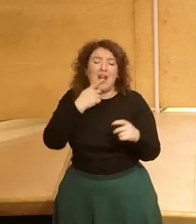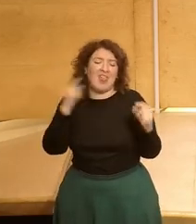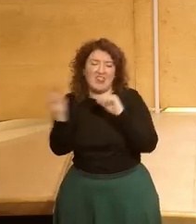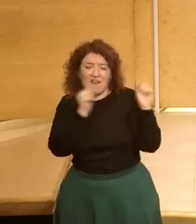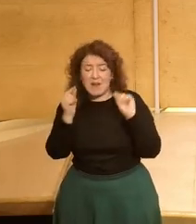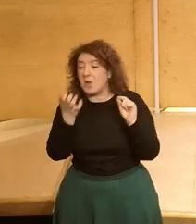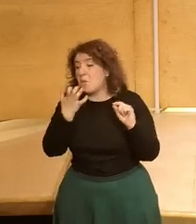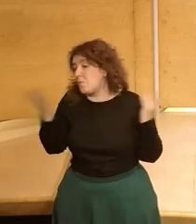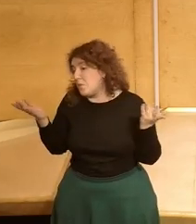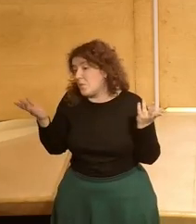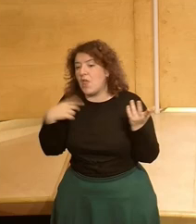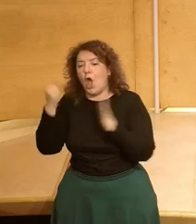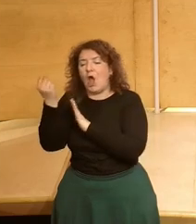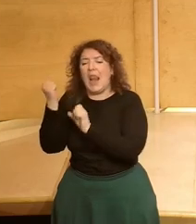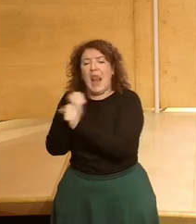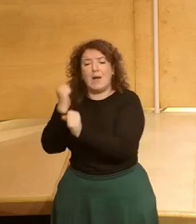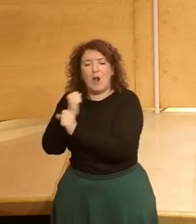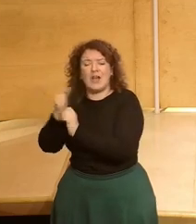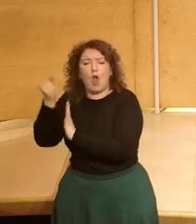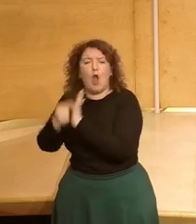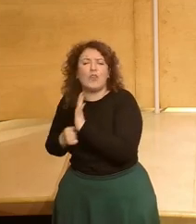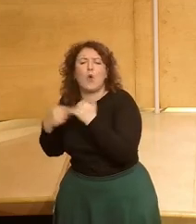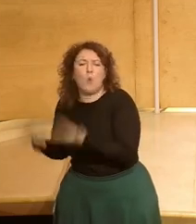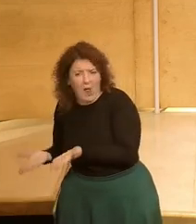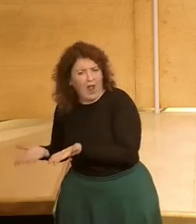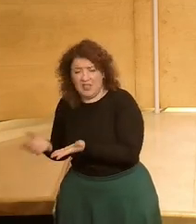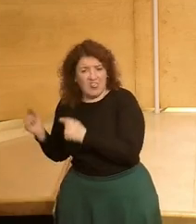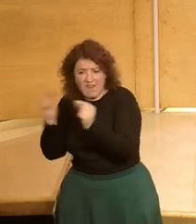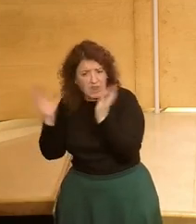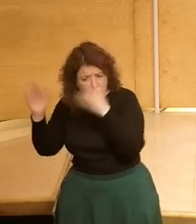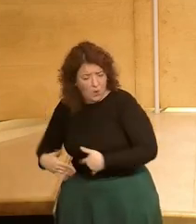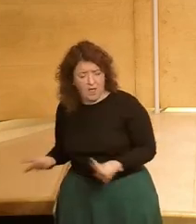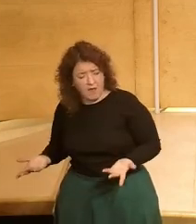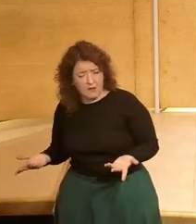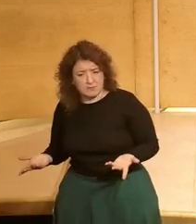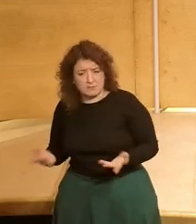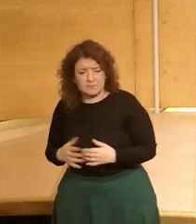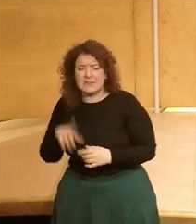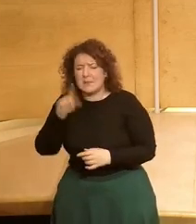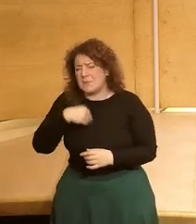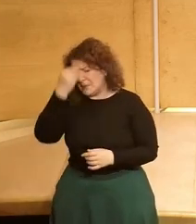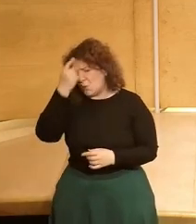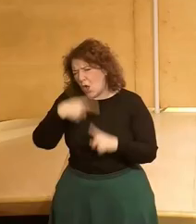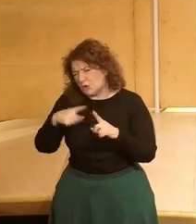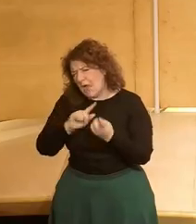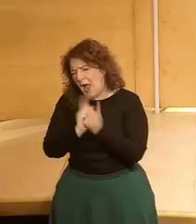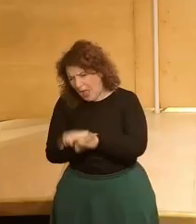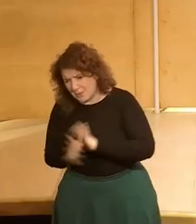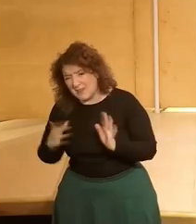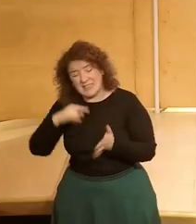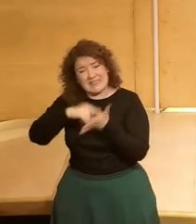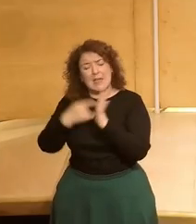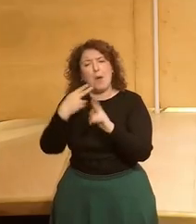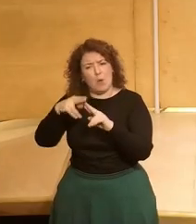mucho el debate de las condiciones laborales de la juventud luego también creo que algo que ha cambiado mucho y que también ha hecho cambiar el sistema